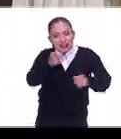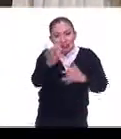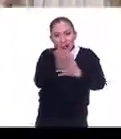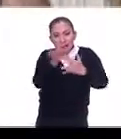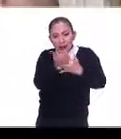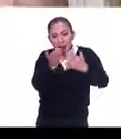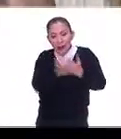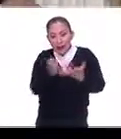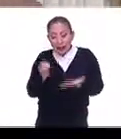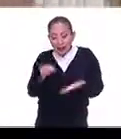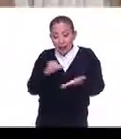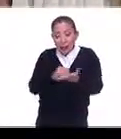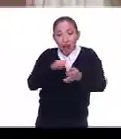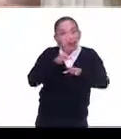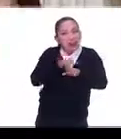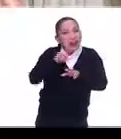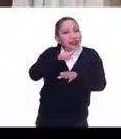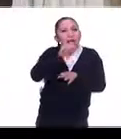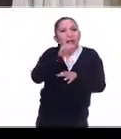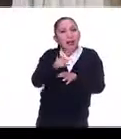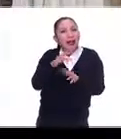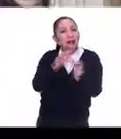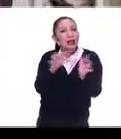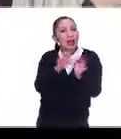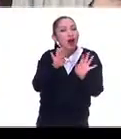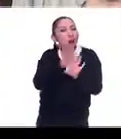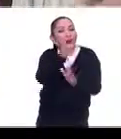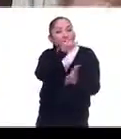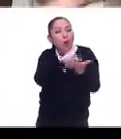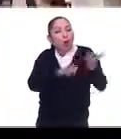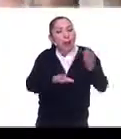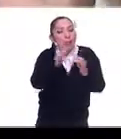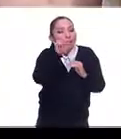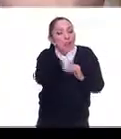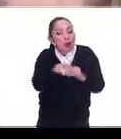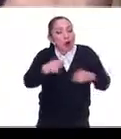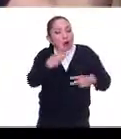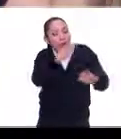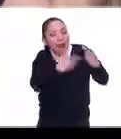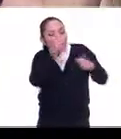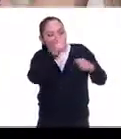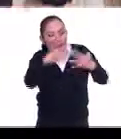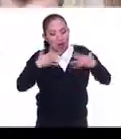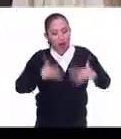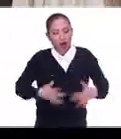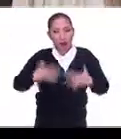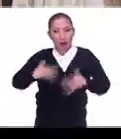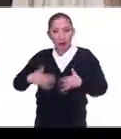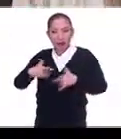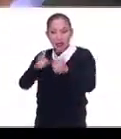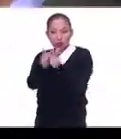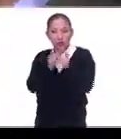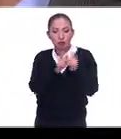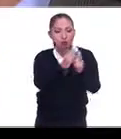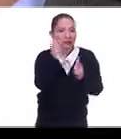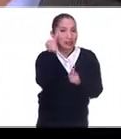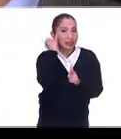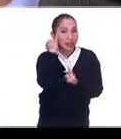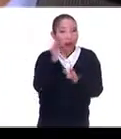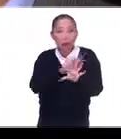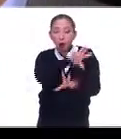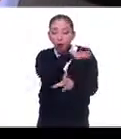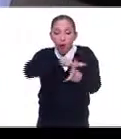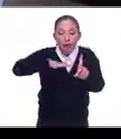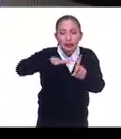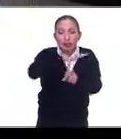agregaba al guión algo sobre cómo era el lugar donde vivía cada uno de los grupos étnicos. O recogía el